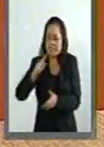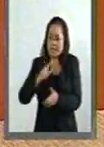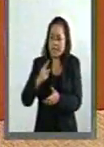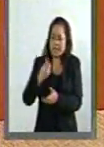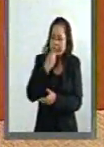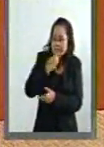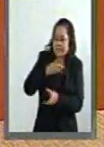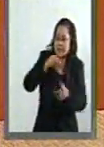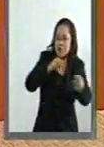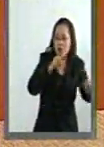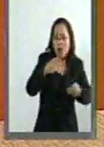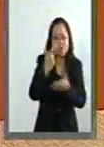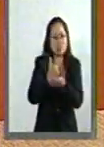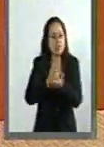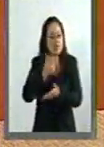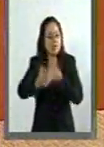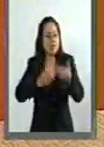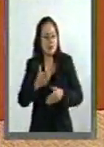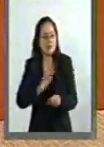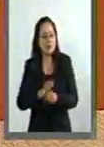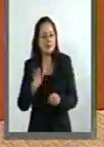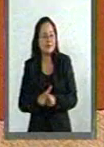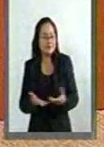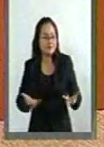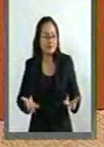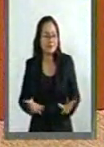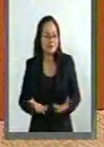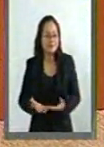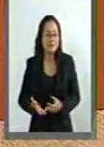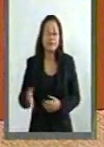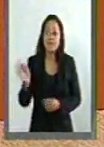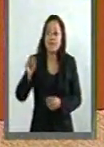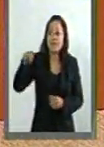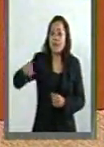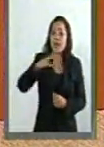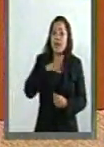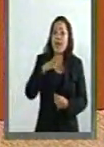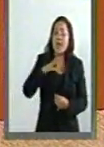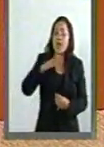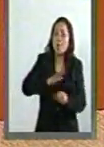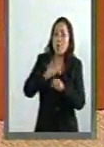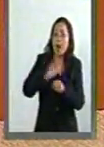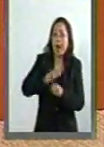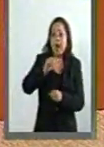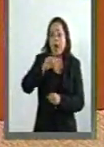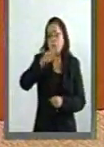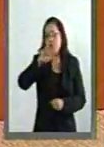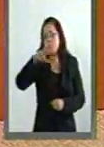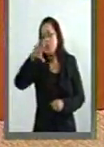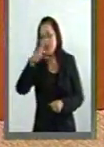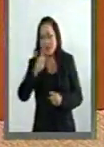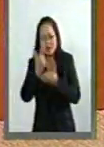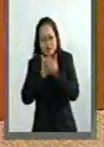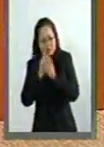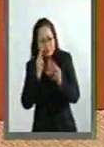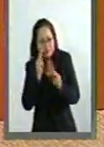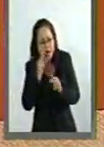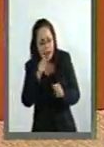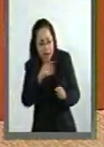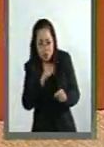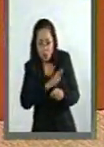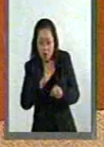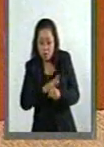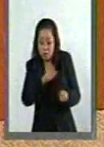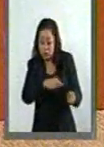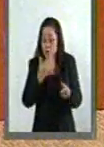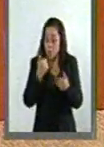designación. Sería deleznable que Mead se dedique a usar las auditorías como vendetas políticas. Y todos